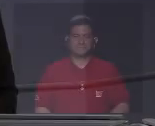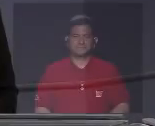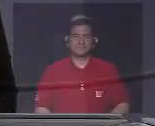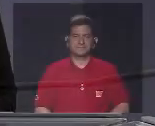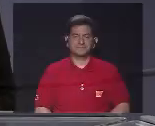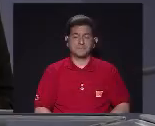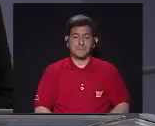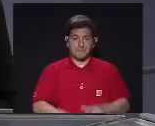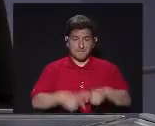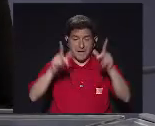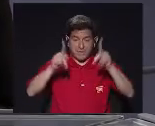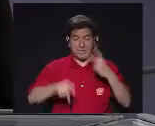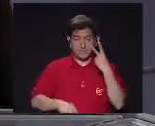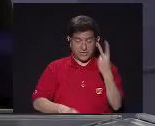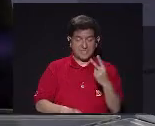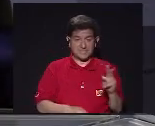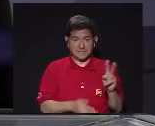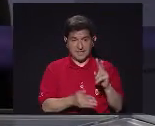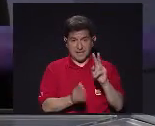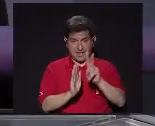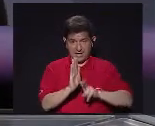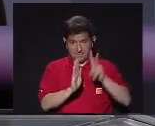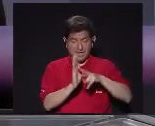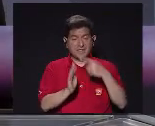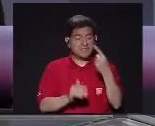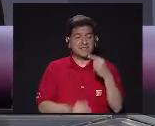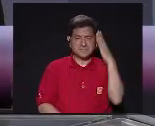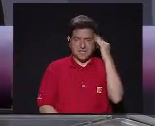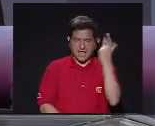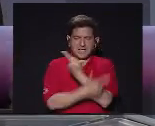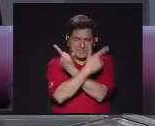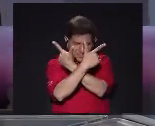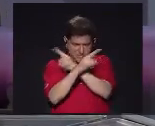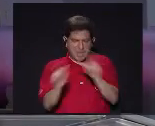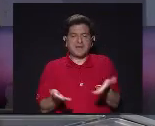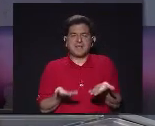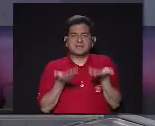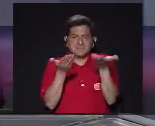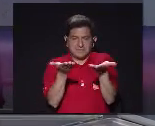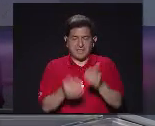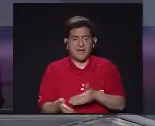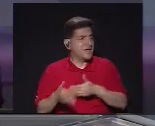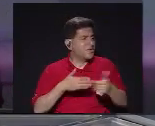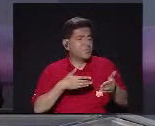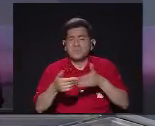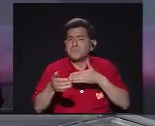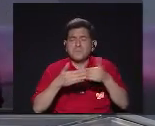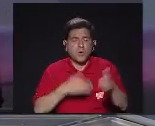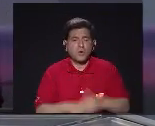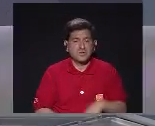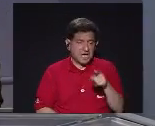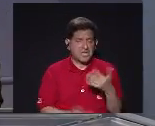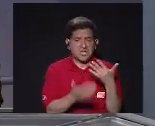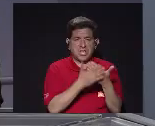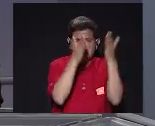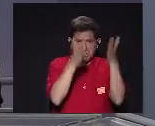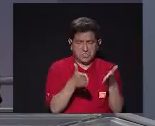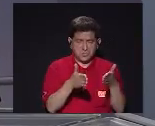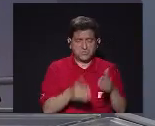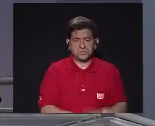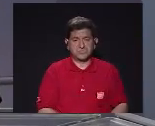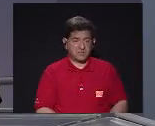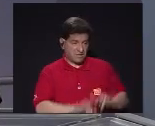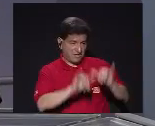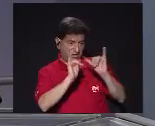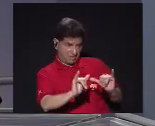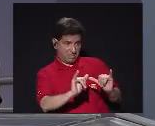La mayoría de las personas Que vimos en el video Hablan de que es una experiencia liberadora ¿Verdad? Que a pesar de que están Recluidos en un